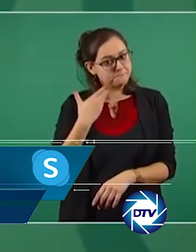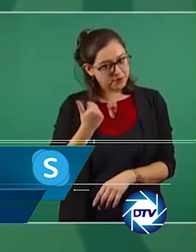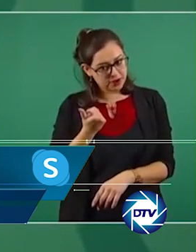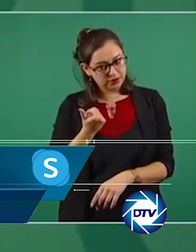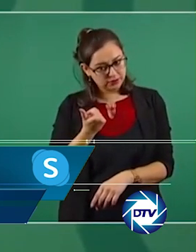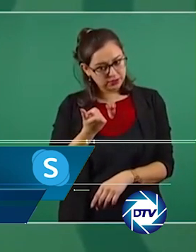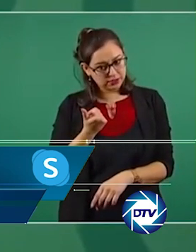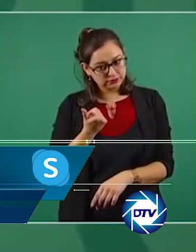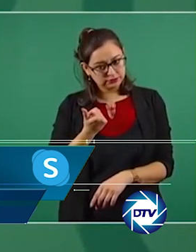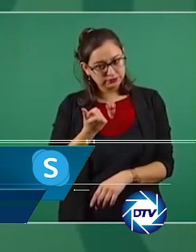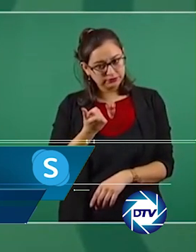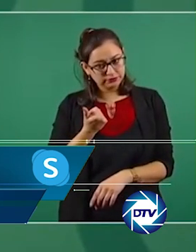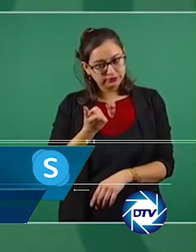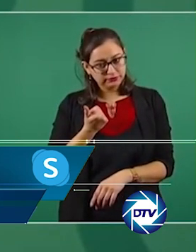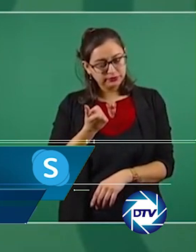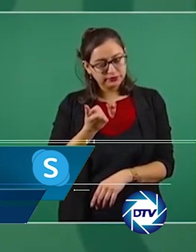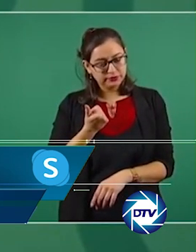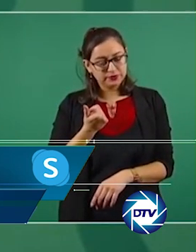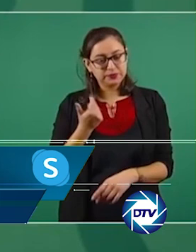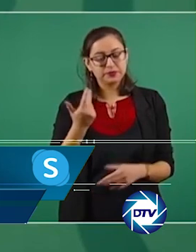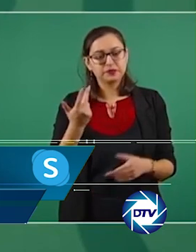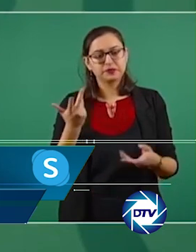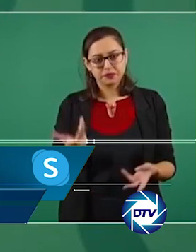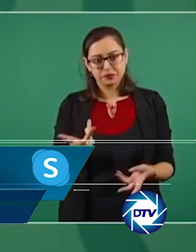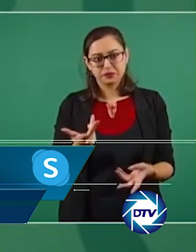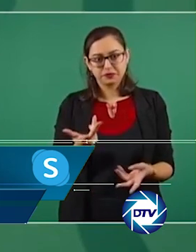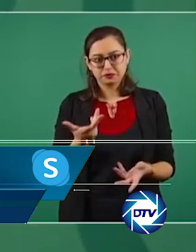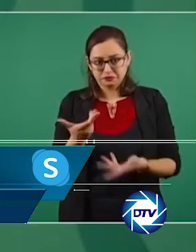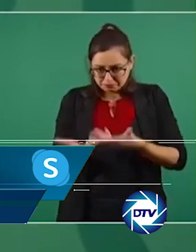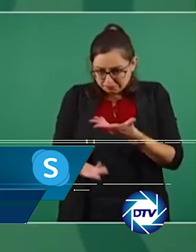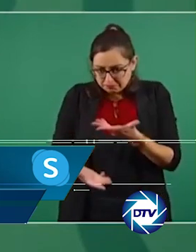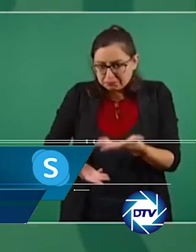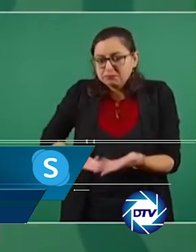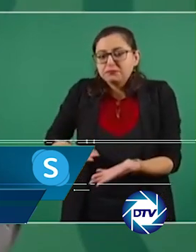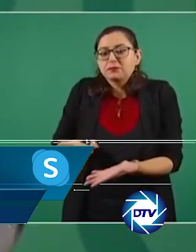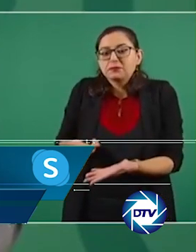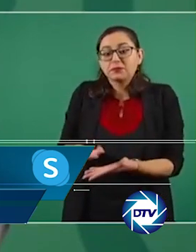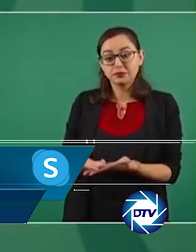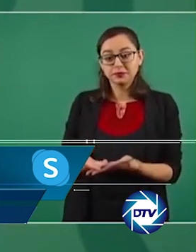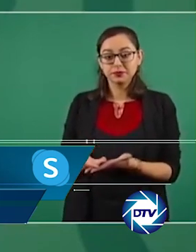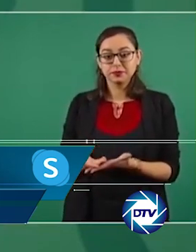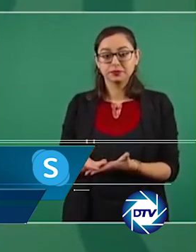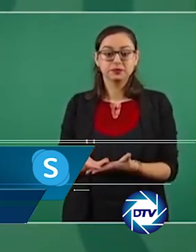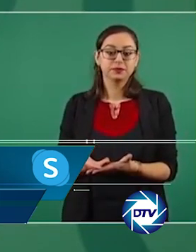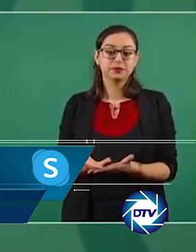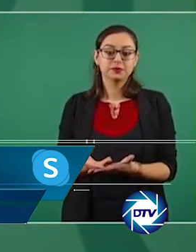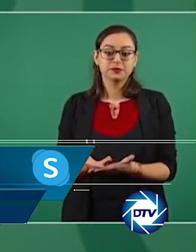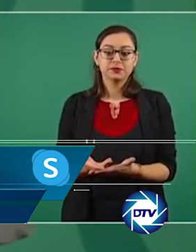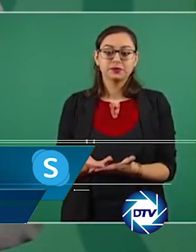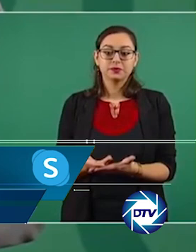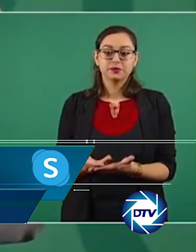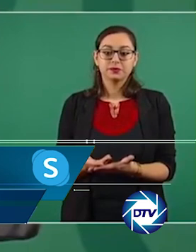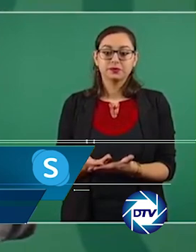de ser un Yetzel político y vuelva a la cordura diplomática del no populismo si aún le queda un ápice de dignidad.